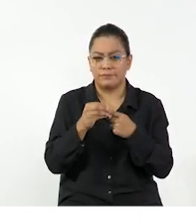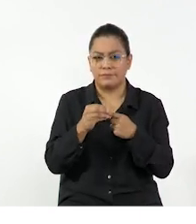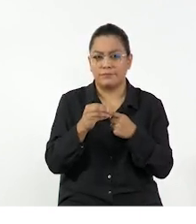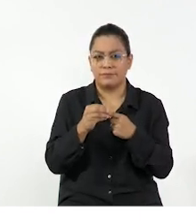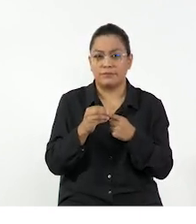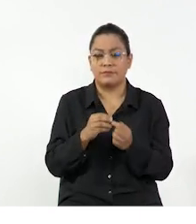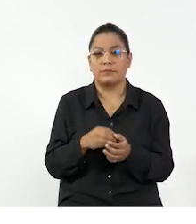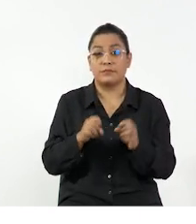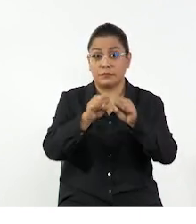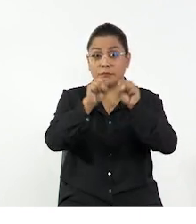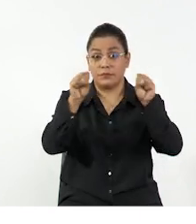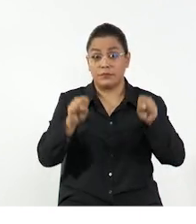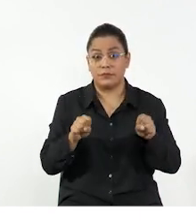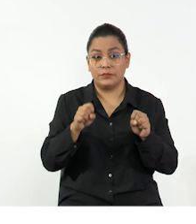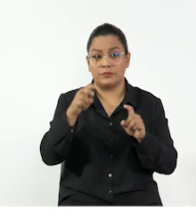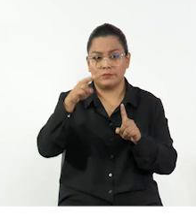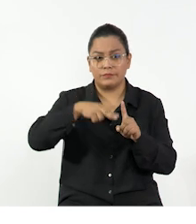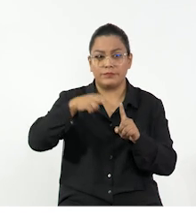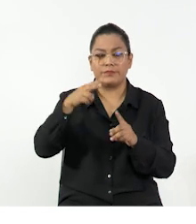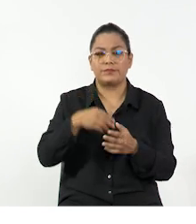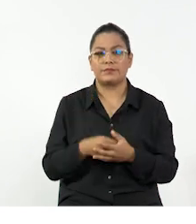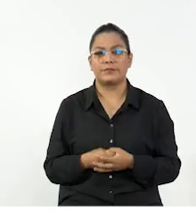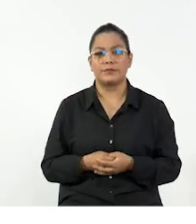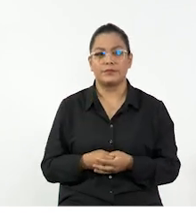equivalencia numérica entre estas unidades.